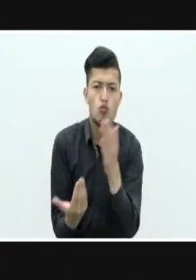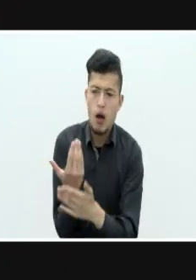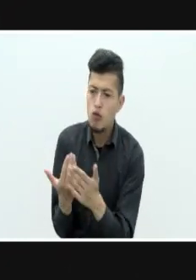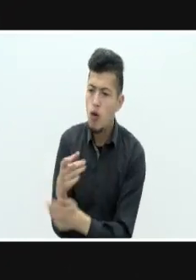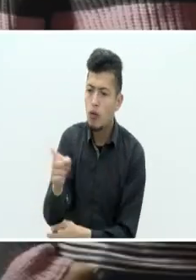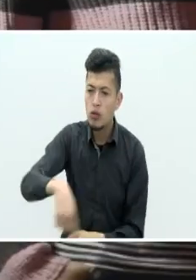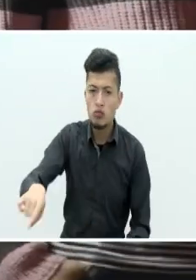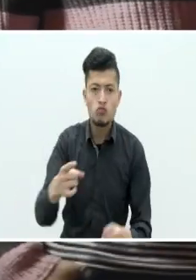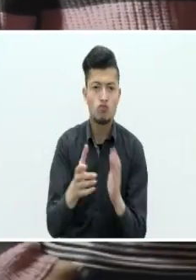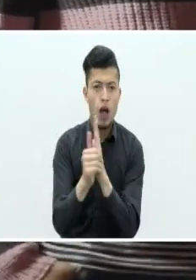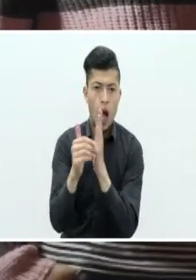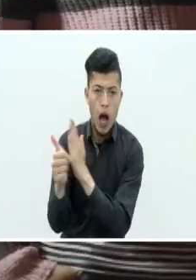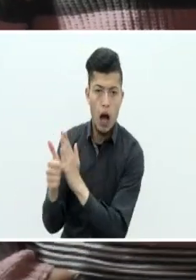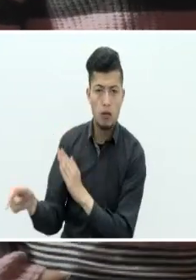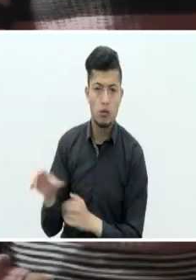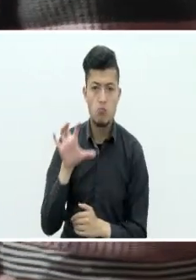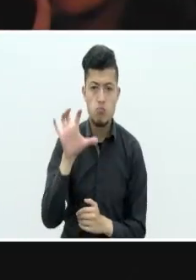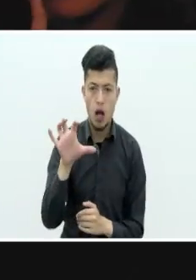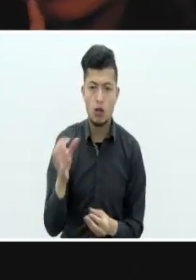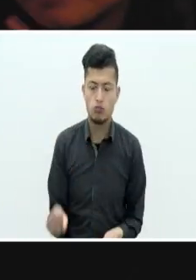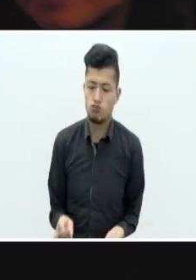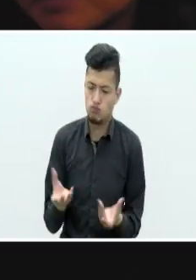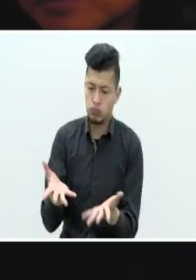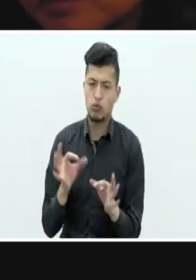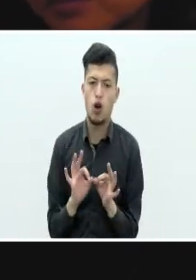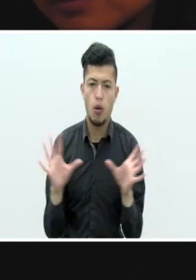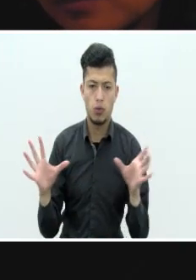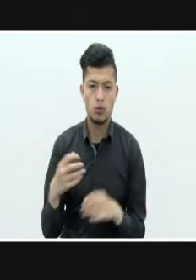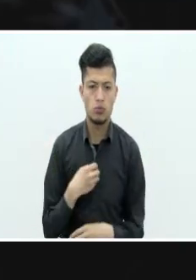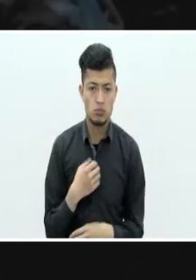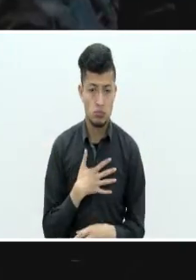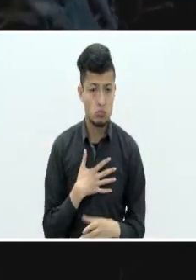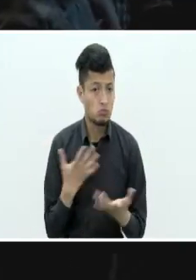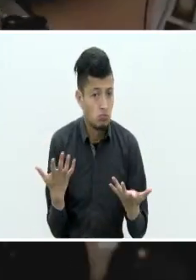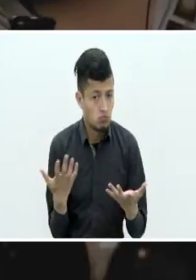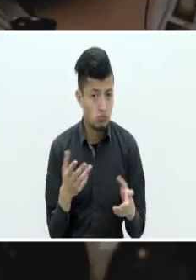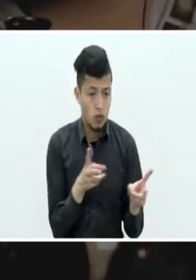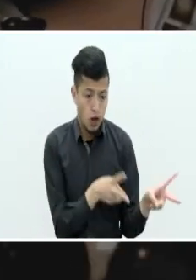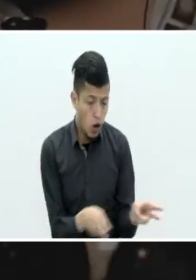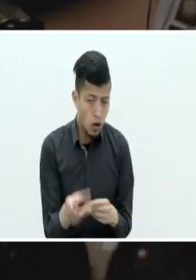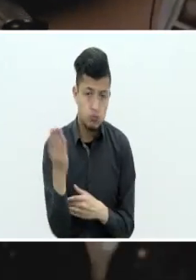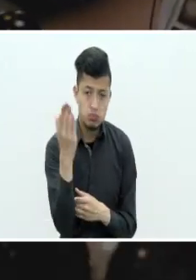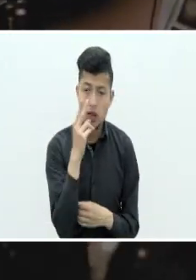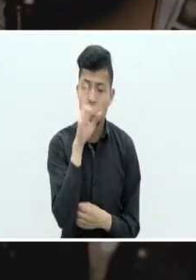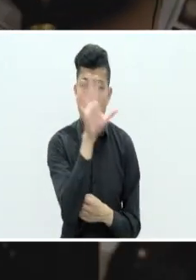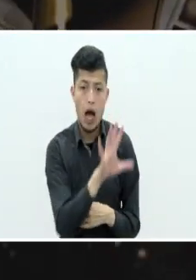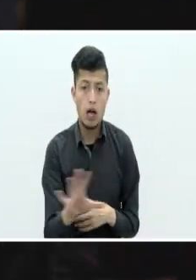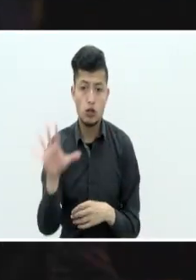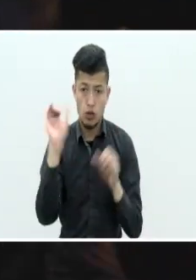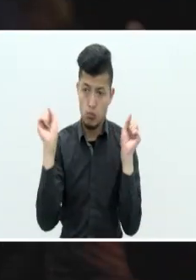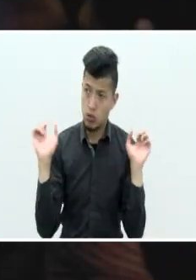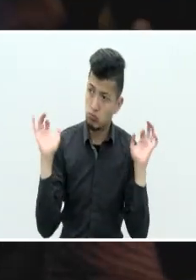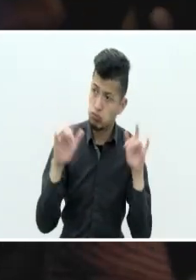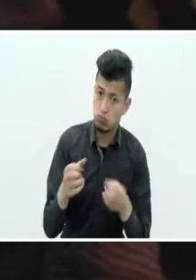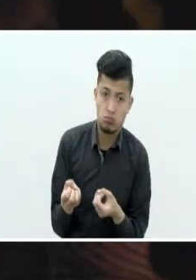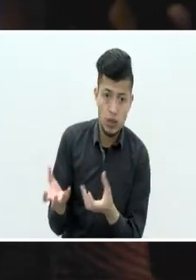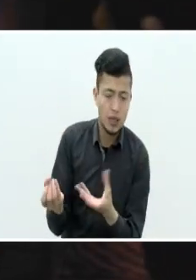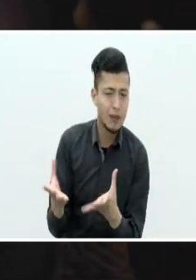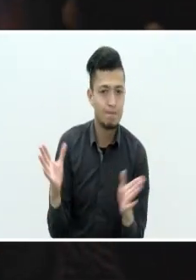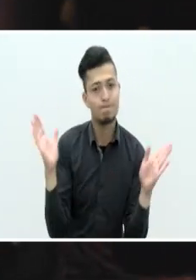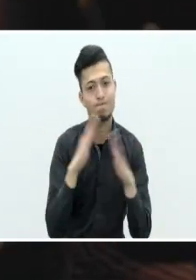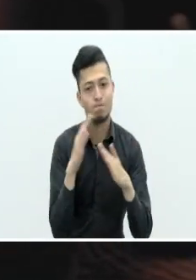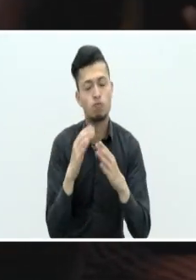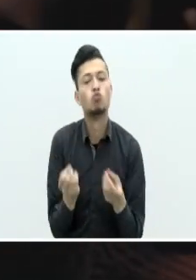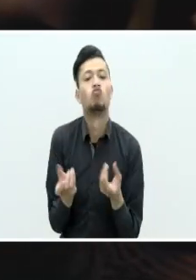y darles una voz, ya que específicamente para el cortometraje no hay muchos espacios a nivel nacional que puedan exhibir. Creo